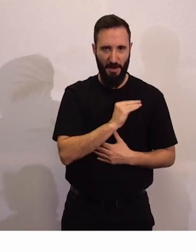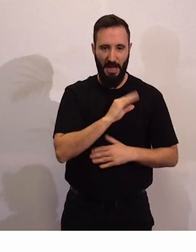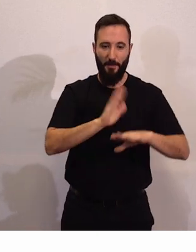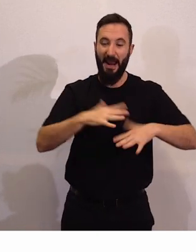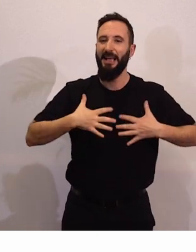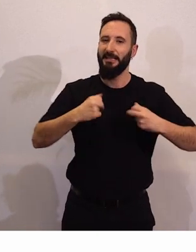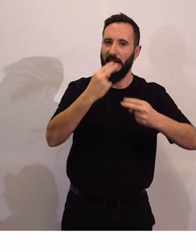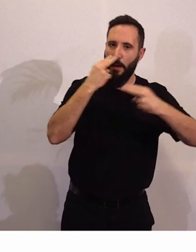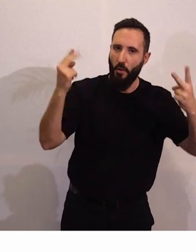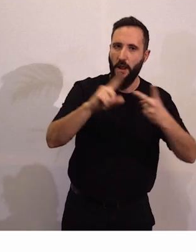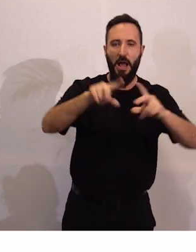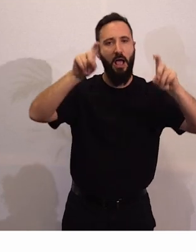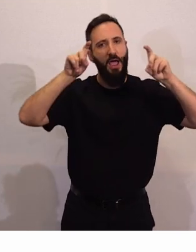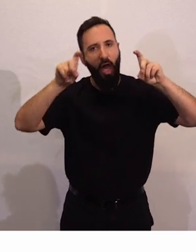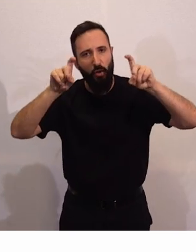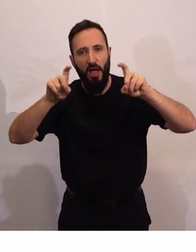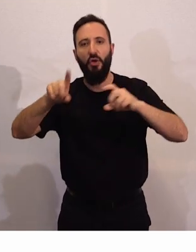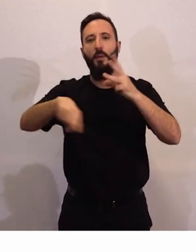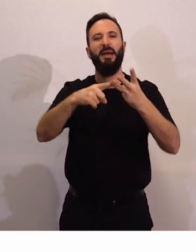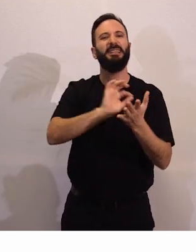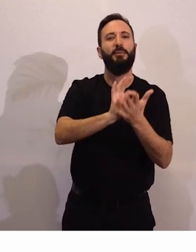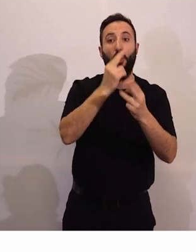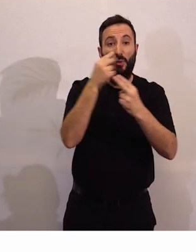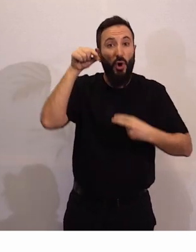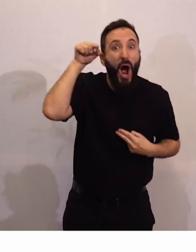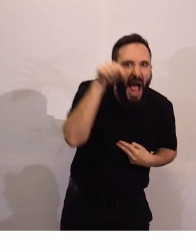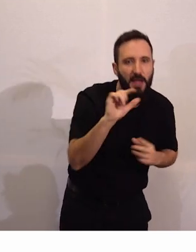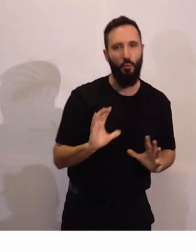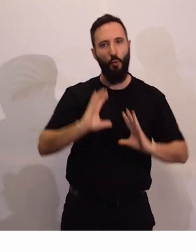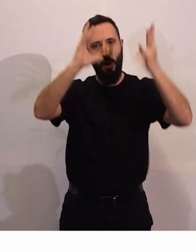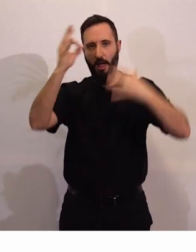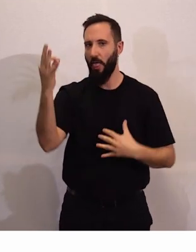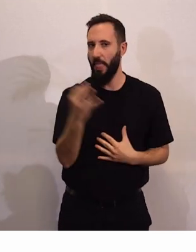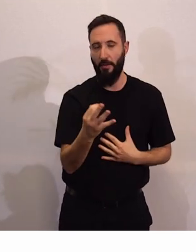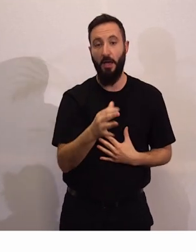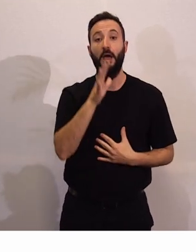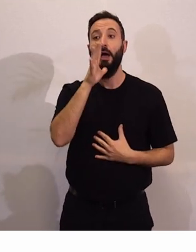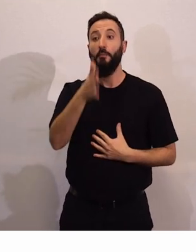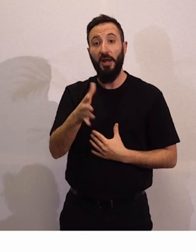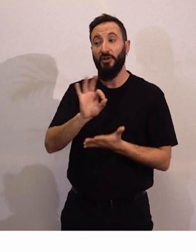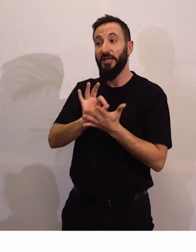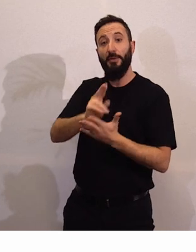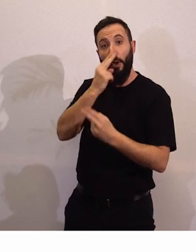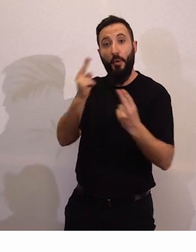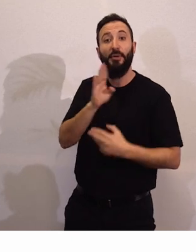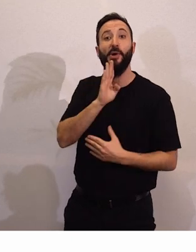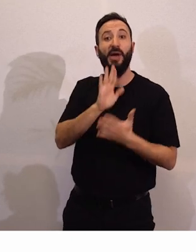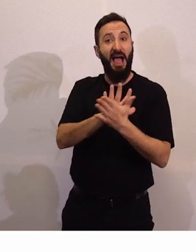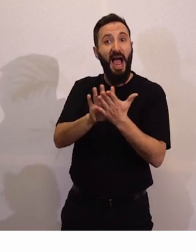calle por la sanidad pública por la educación y por los servicios públicos por tanto este servicio público como tú bien has